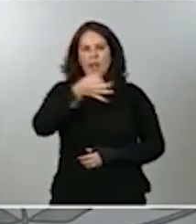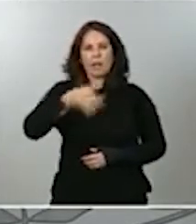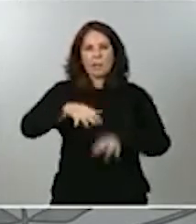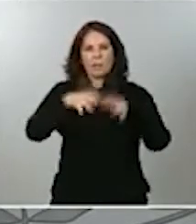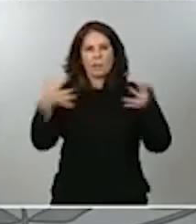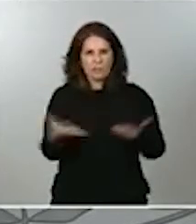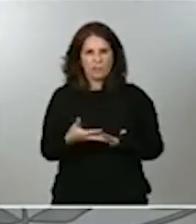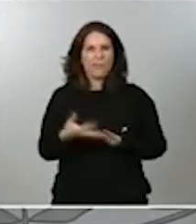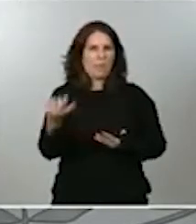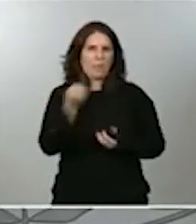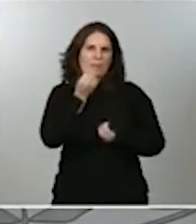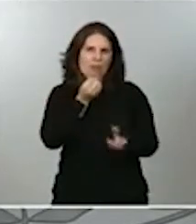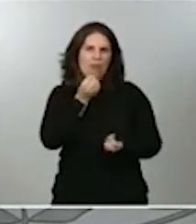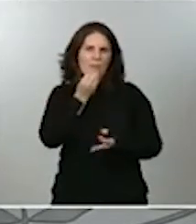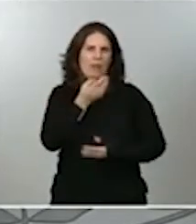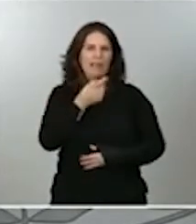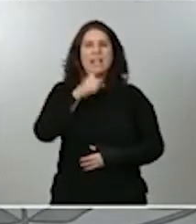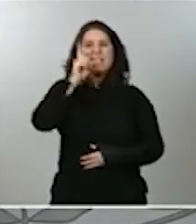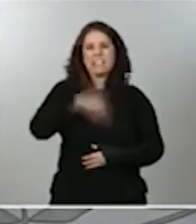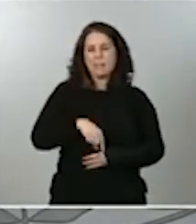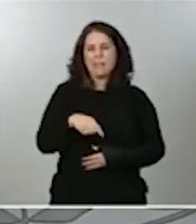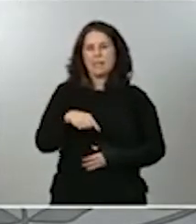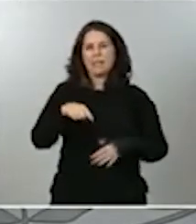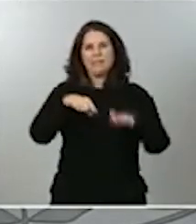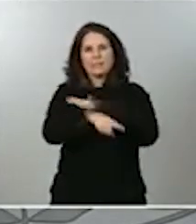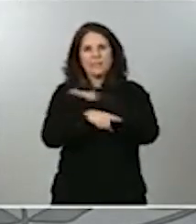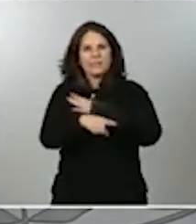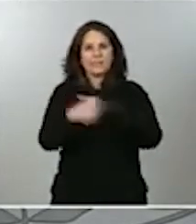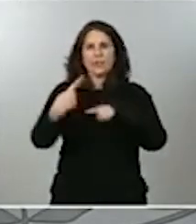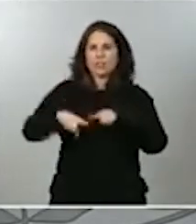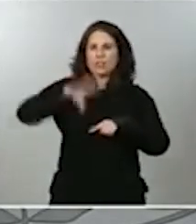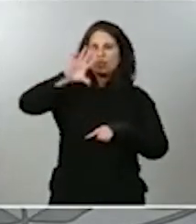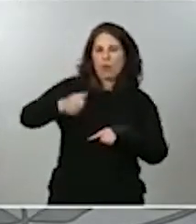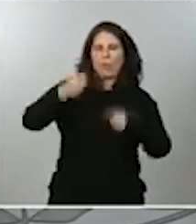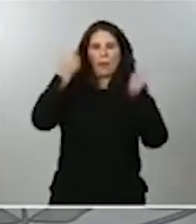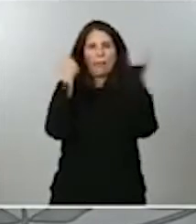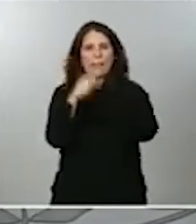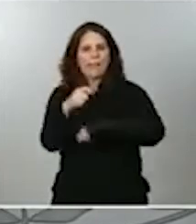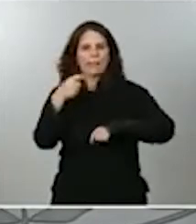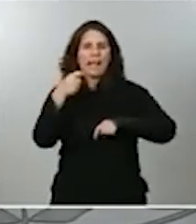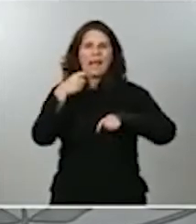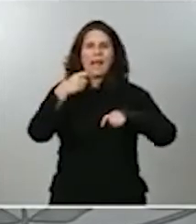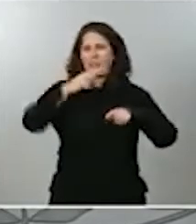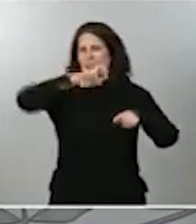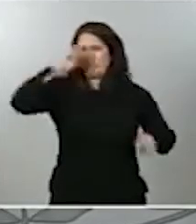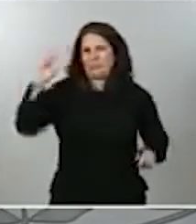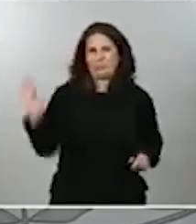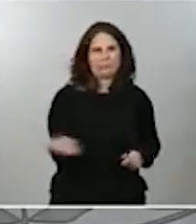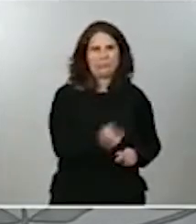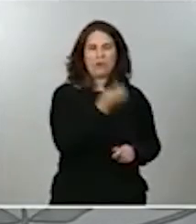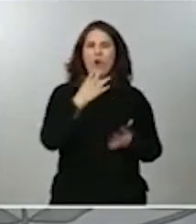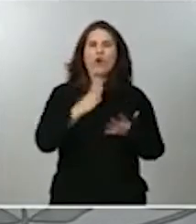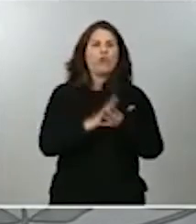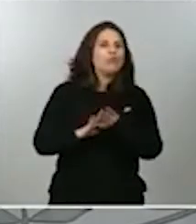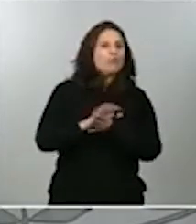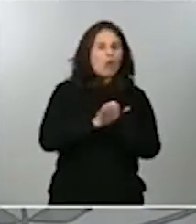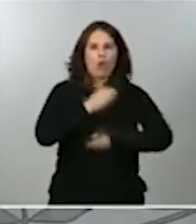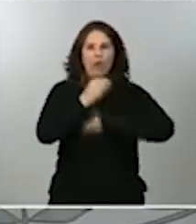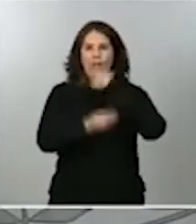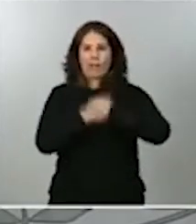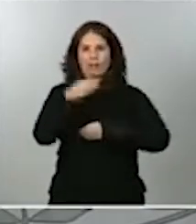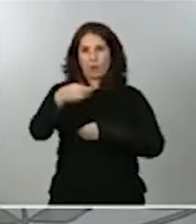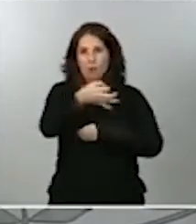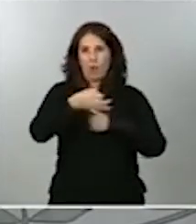operaciones que se realizan con la misma, ya sea adquisición, transmisión, cobros o pagos con este instrumento.